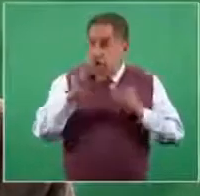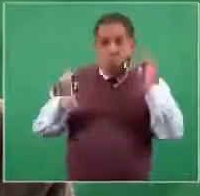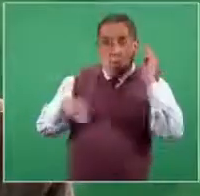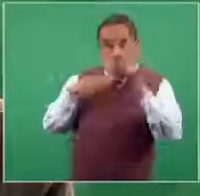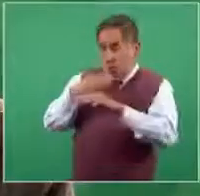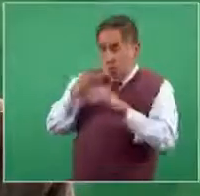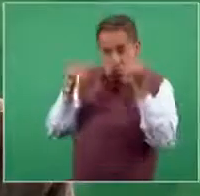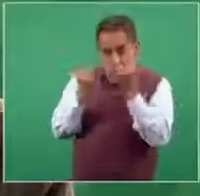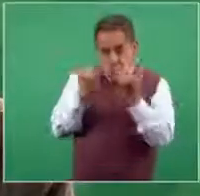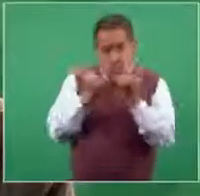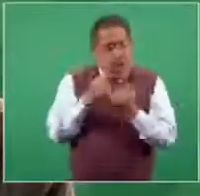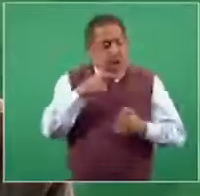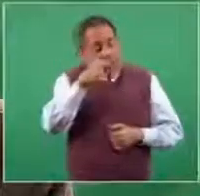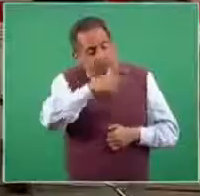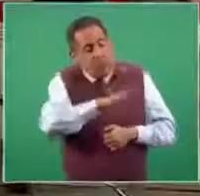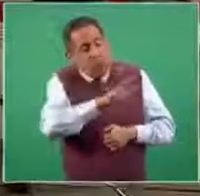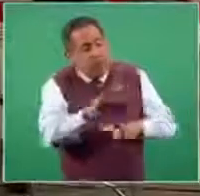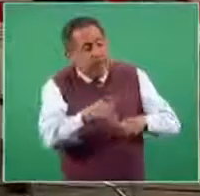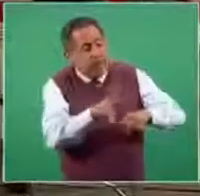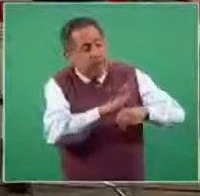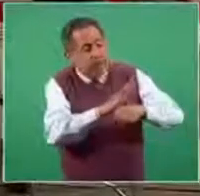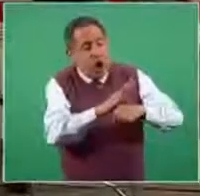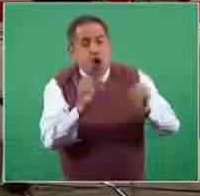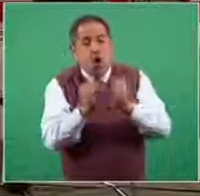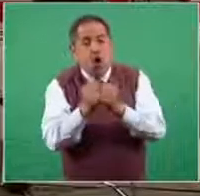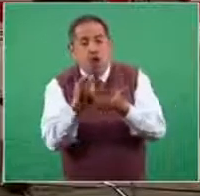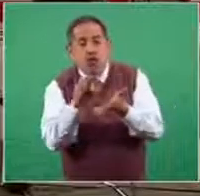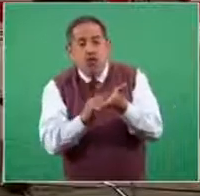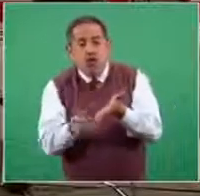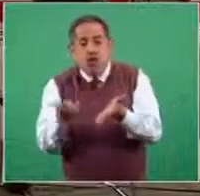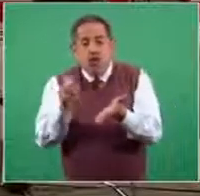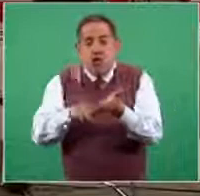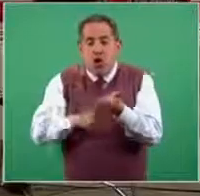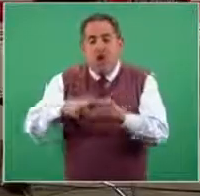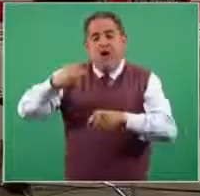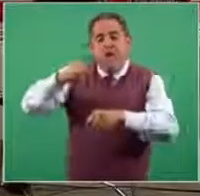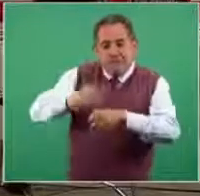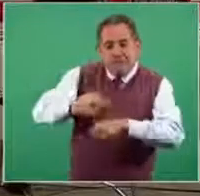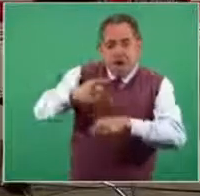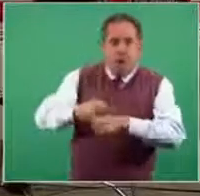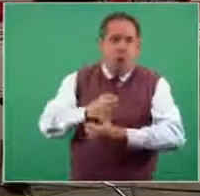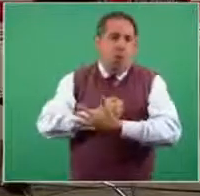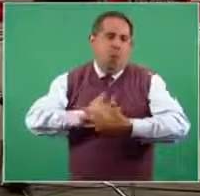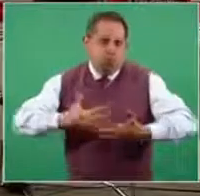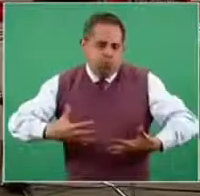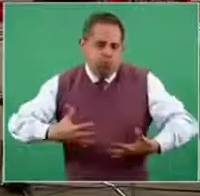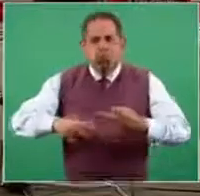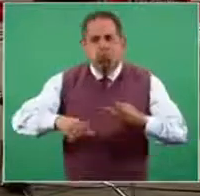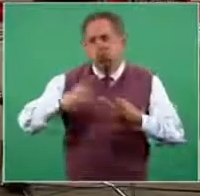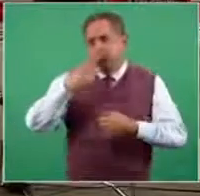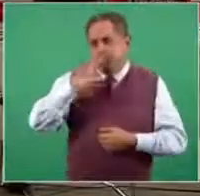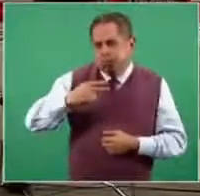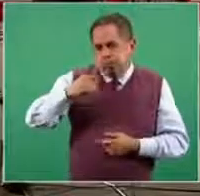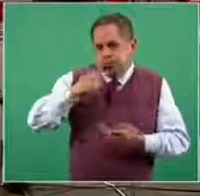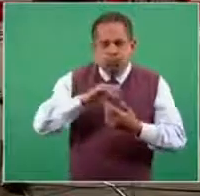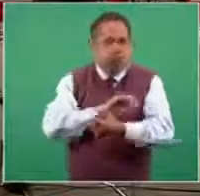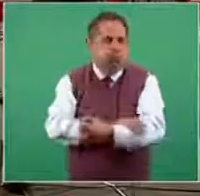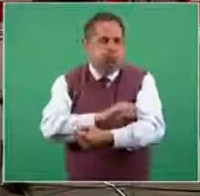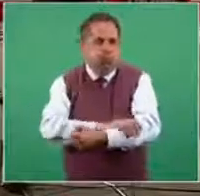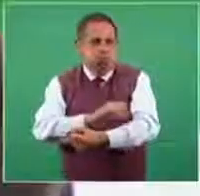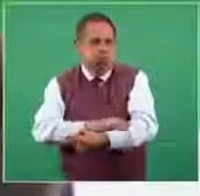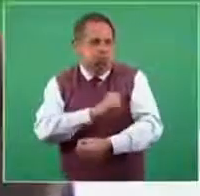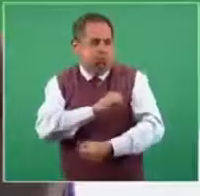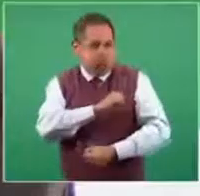entero relacionados con las enfermedades crónicas no transmisibles, obesidad, sobrepeso, diabetes, hipertensión,